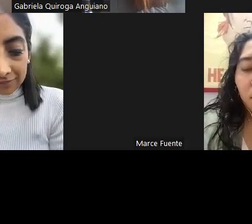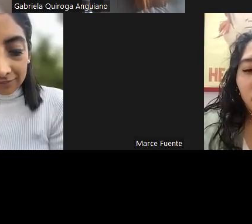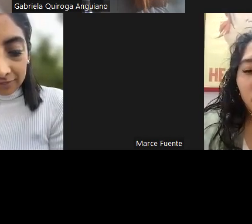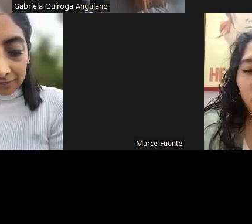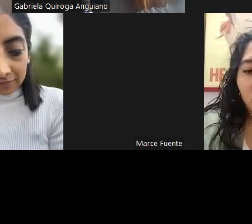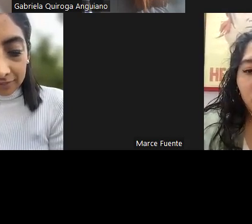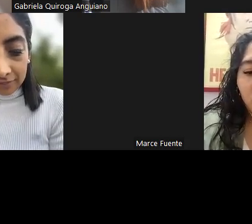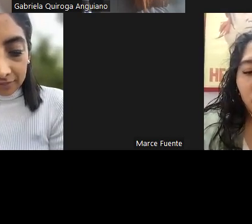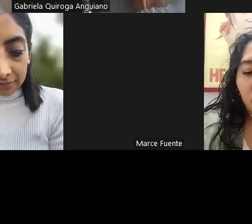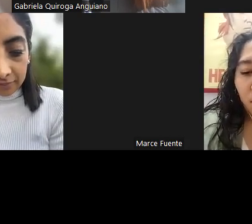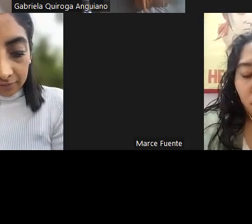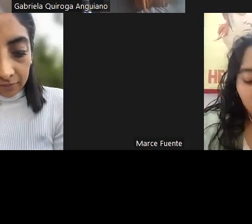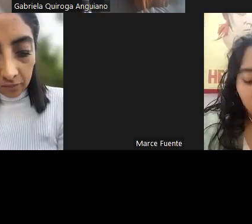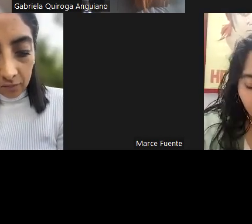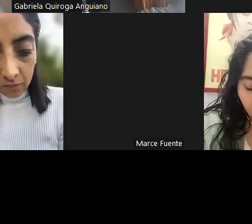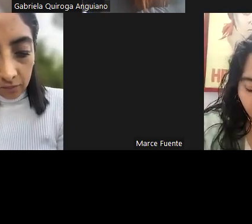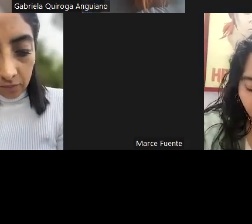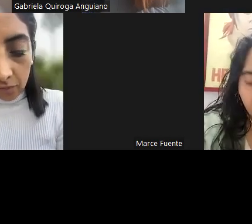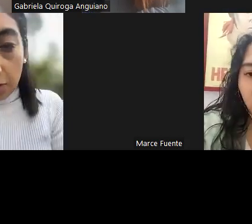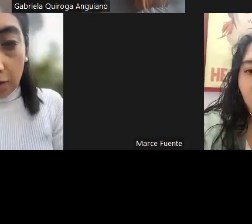Diputada Mónica Fernández César.